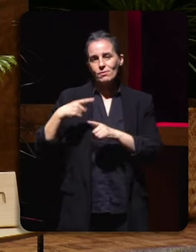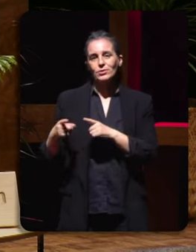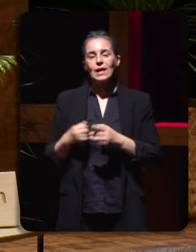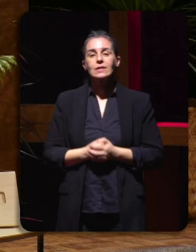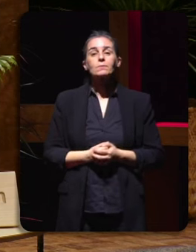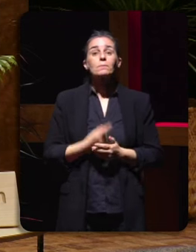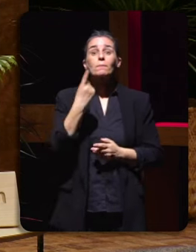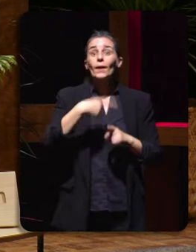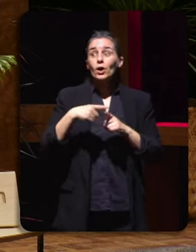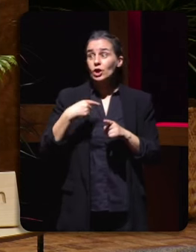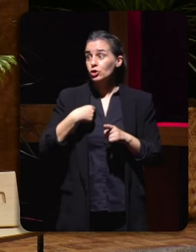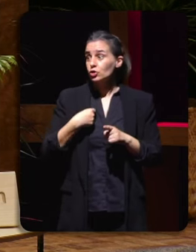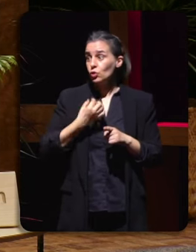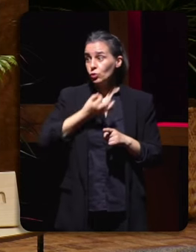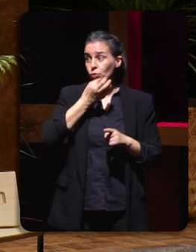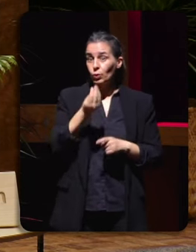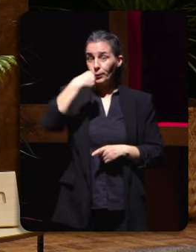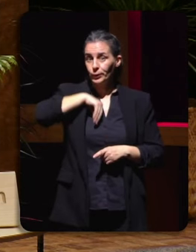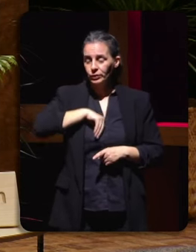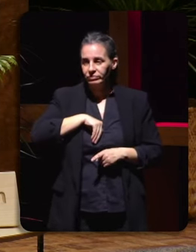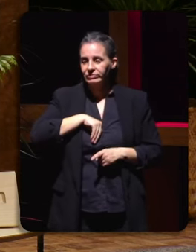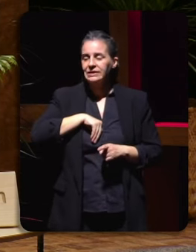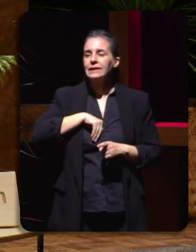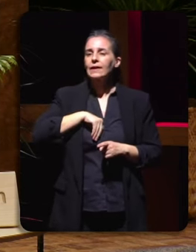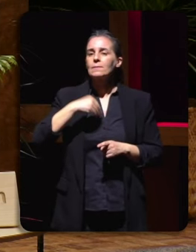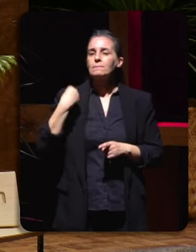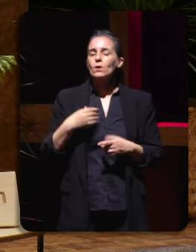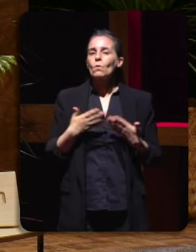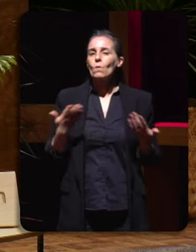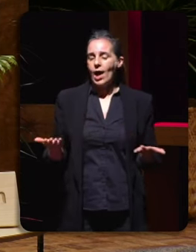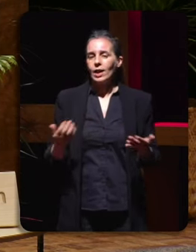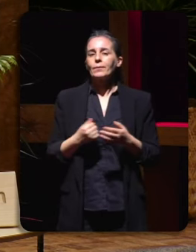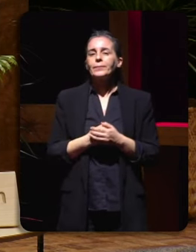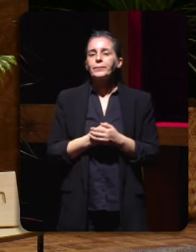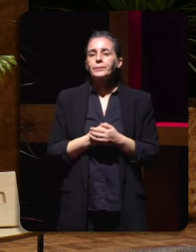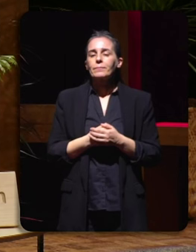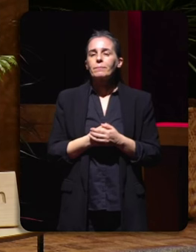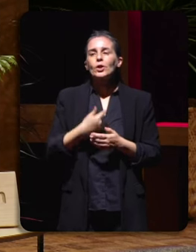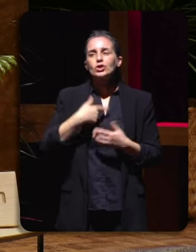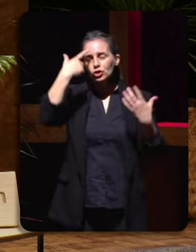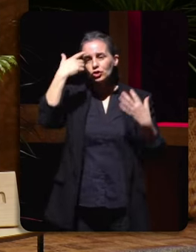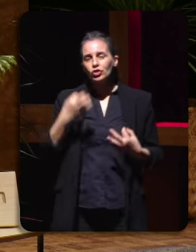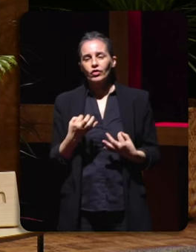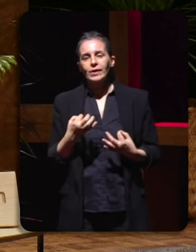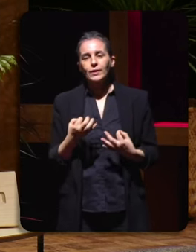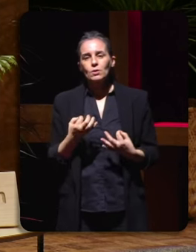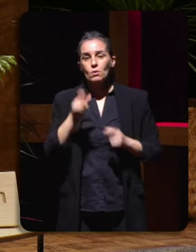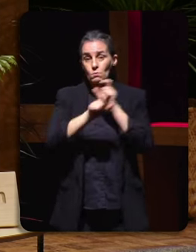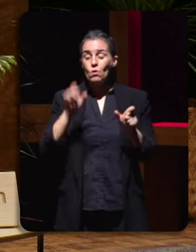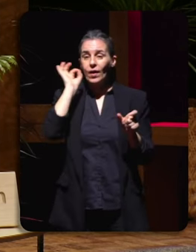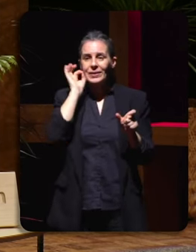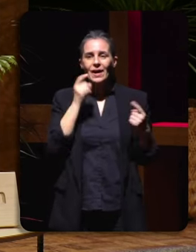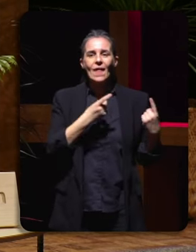Unha cousa que non dixen na miña intervención inicial é que eu creo que as mulleres